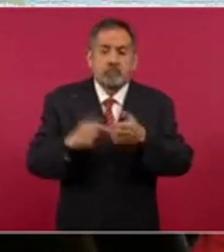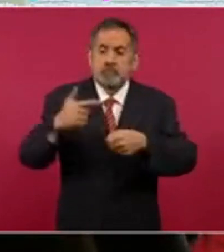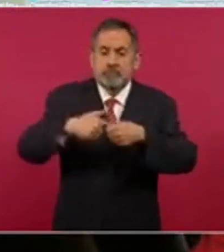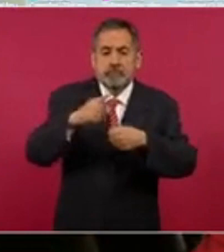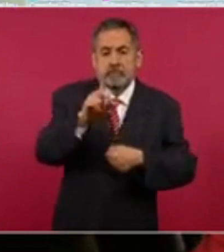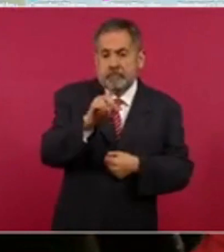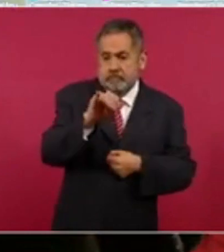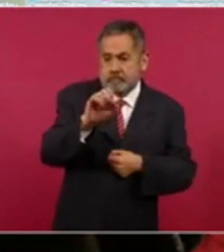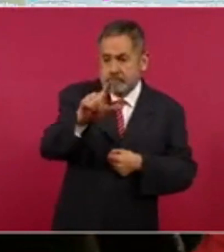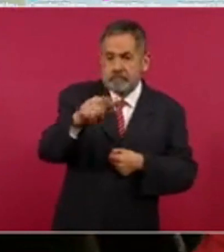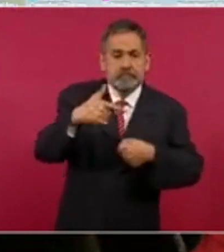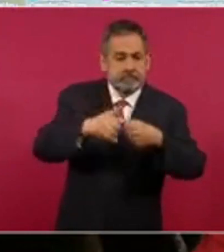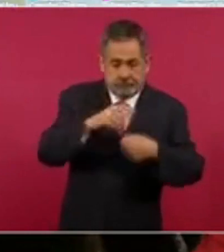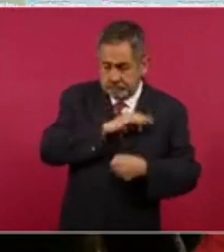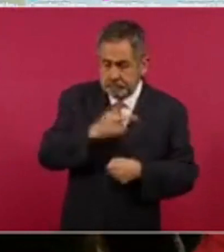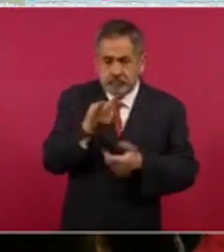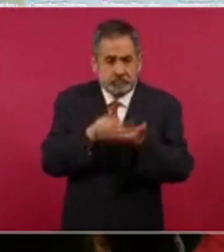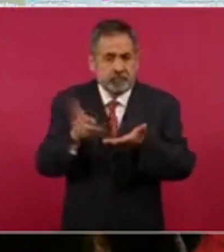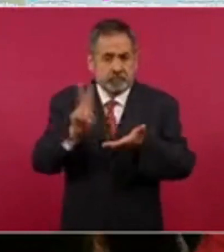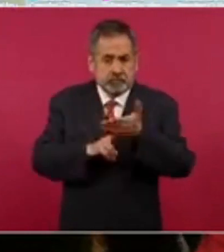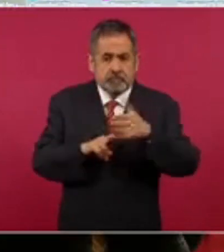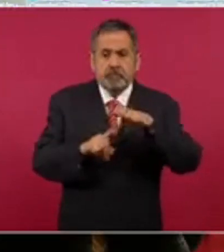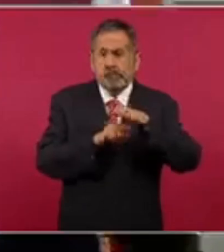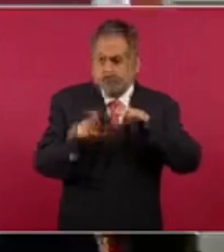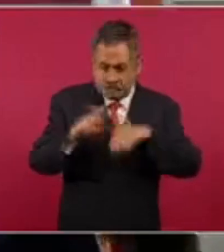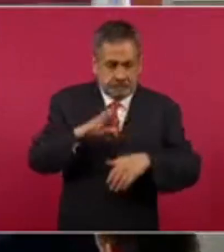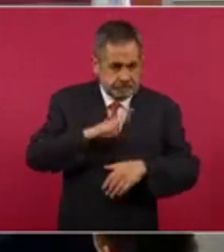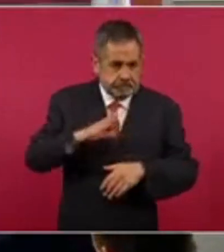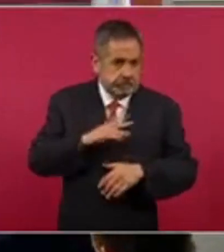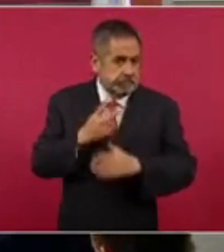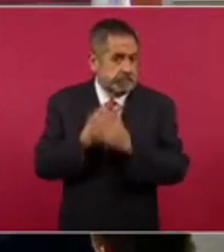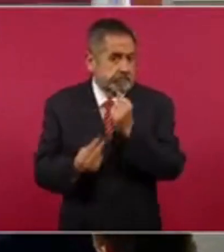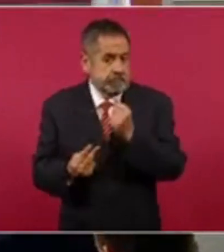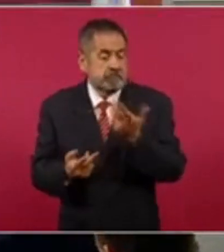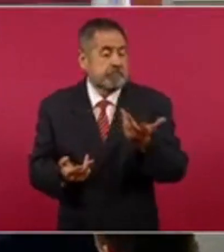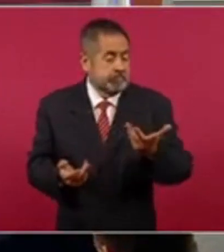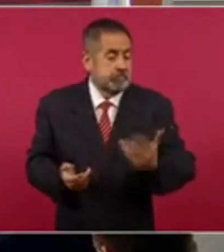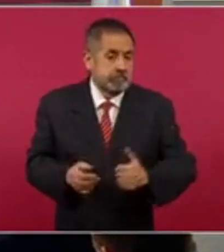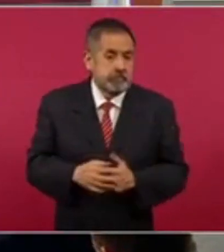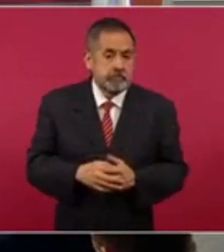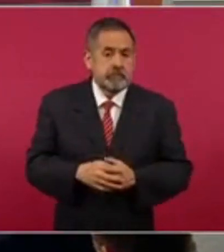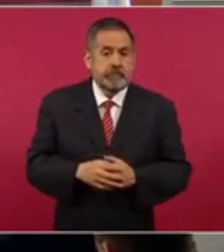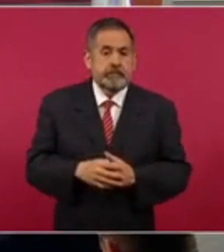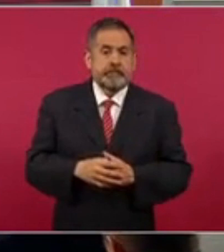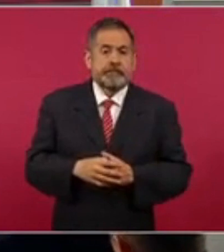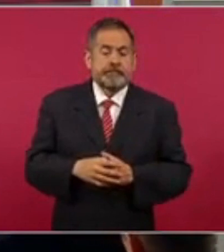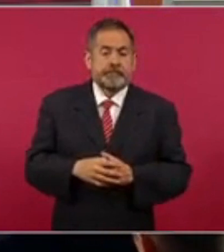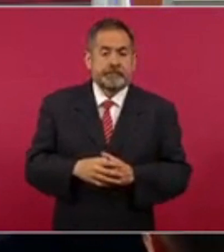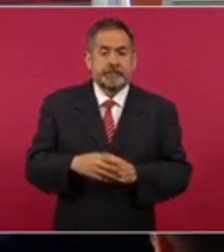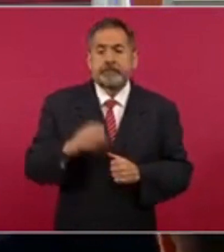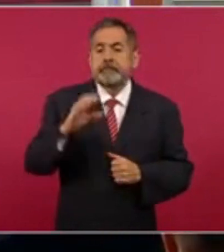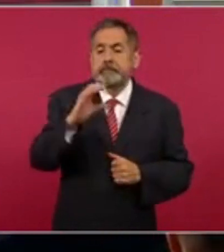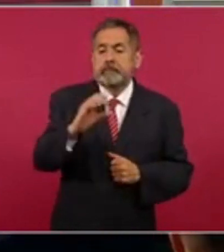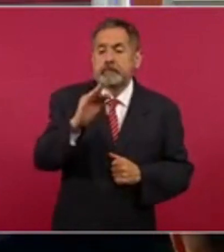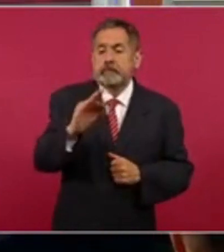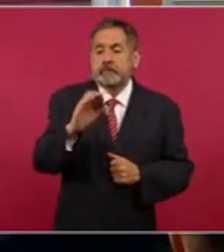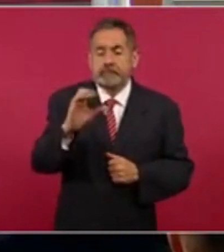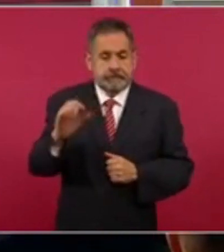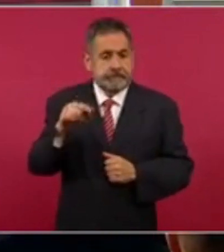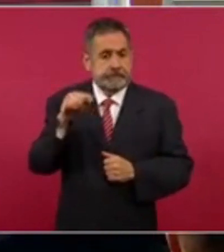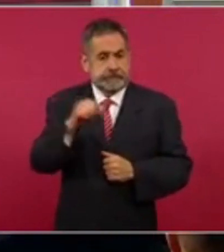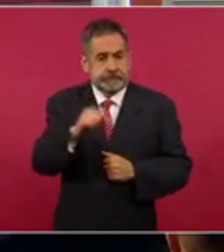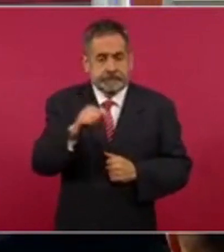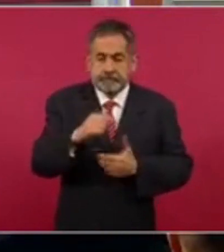bajo en azufre. Entonces, la Comisión Federal de Electricidad